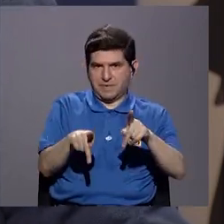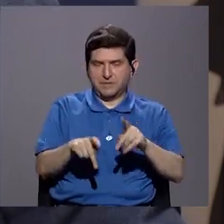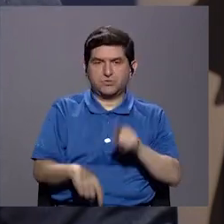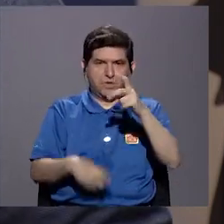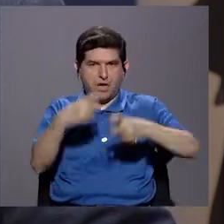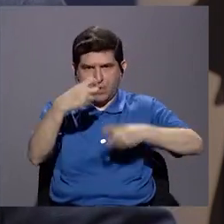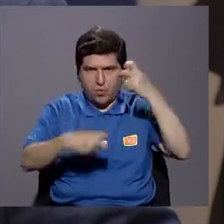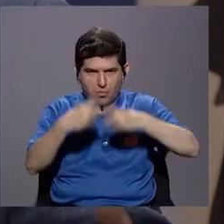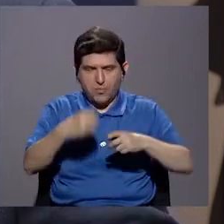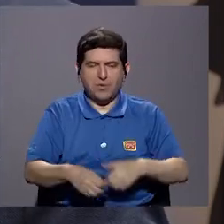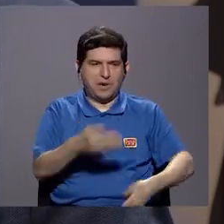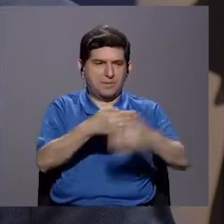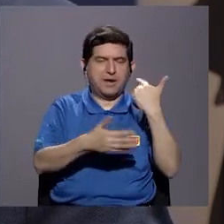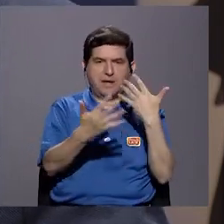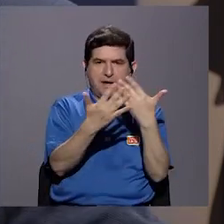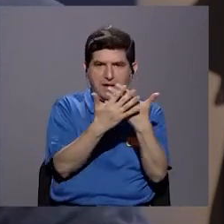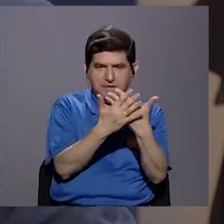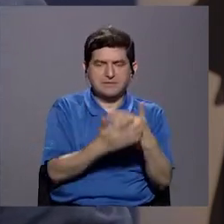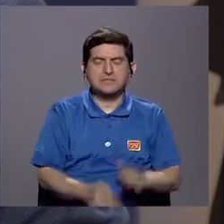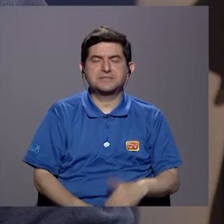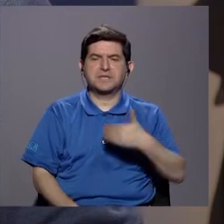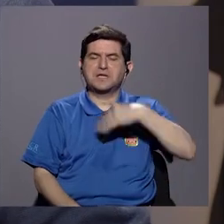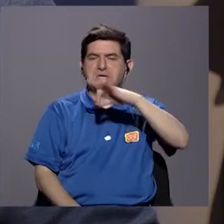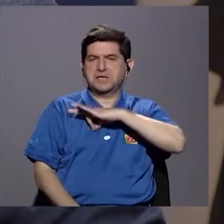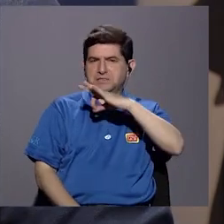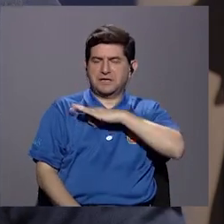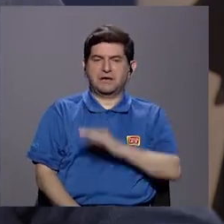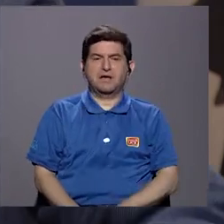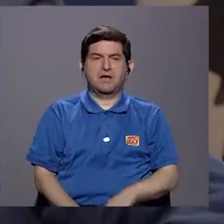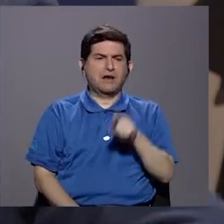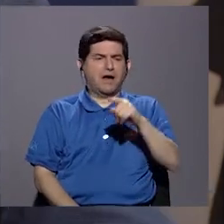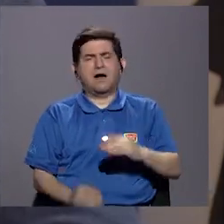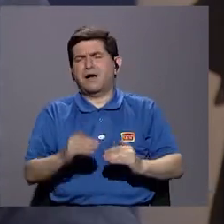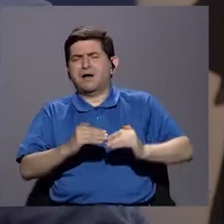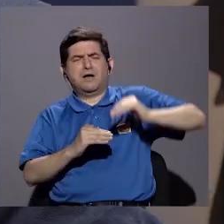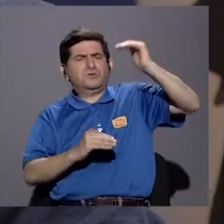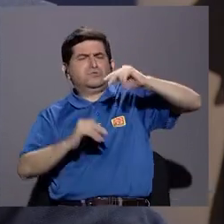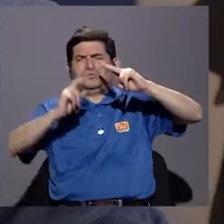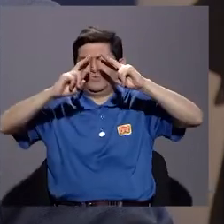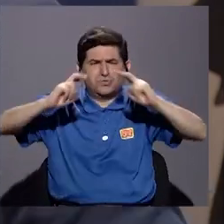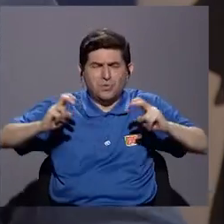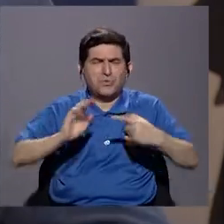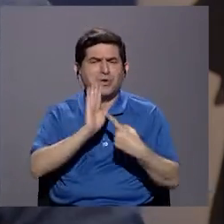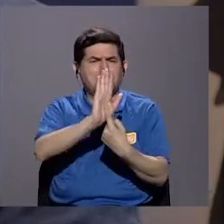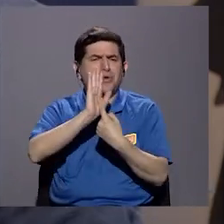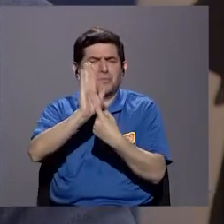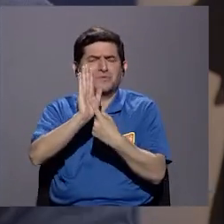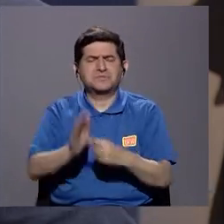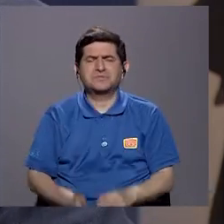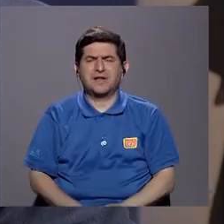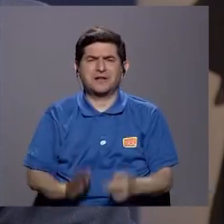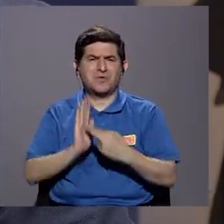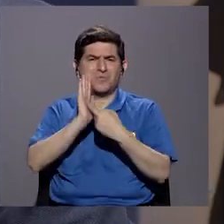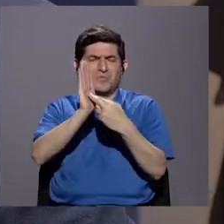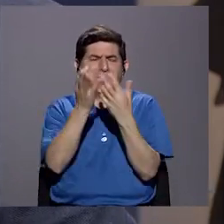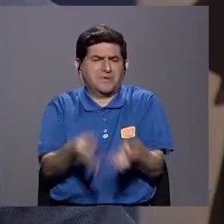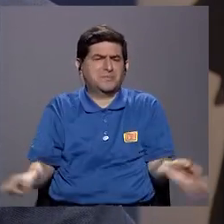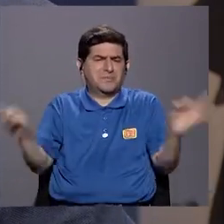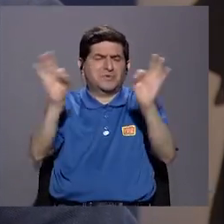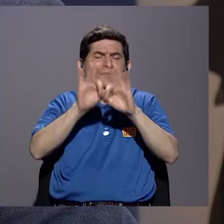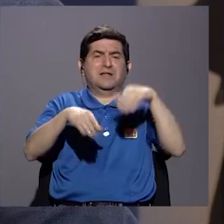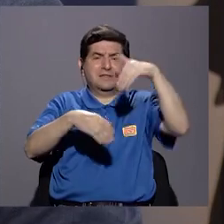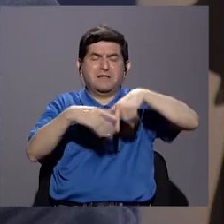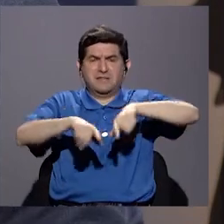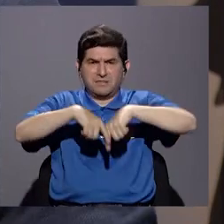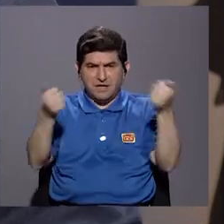cometió un delito, que había estado en la cárcel y que estaba con algún beneficio, era sobredimensionado y sobreexpuesto, sobreexpresentado en la